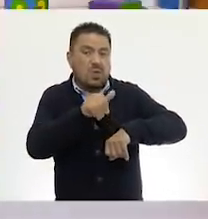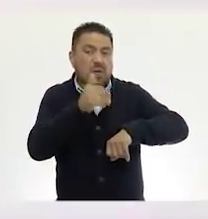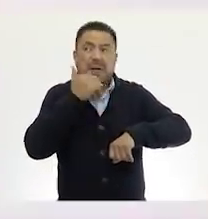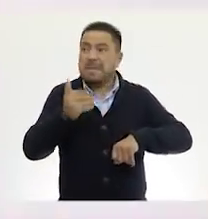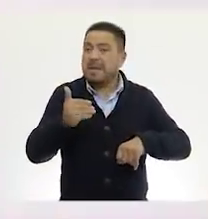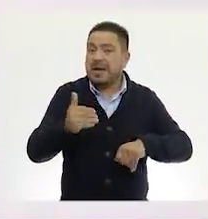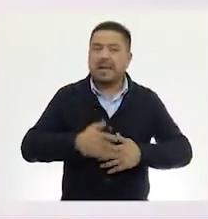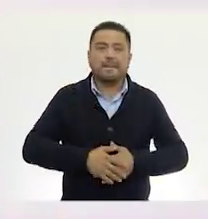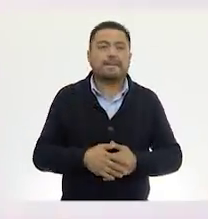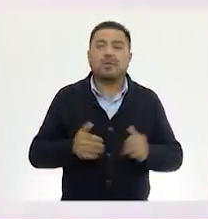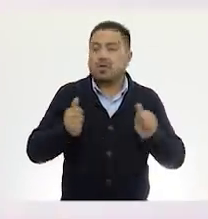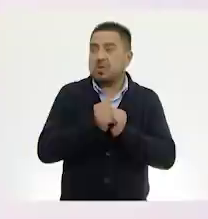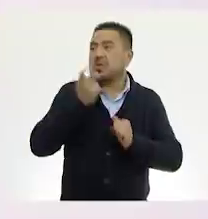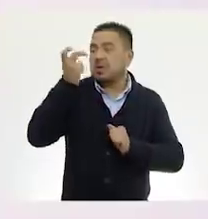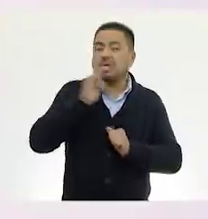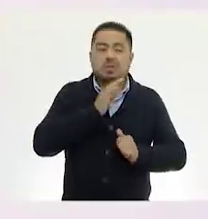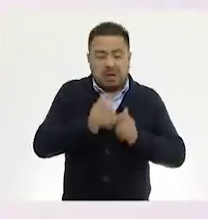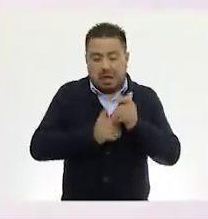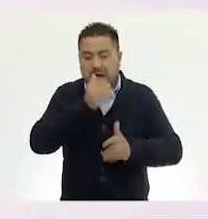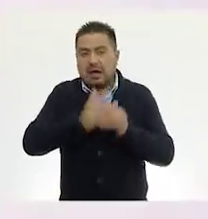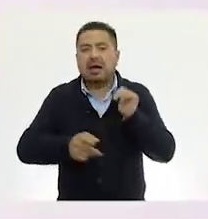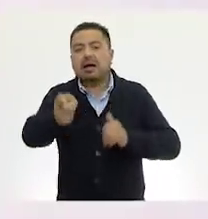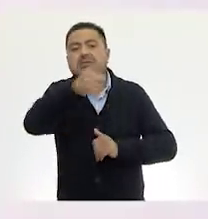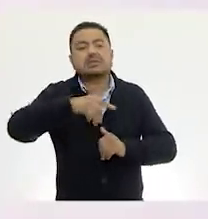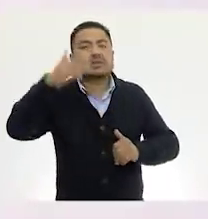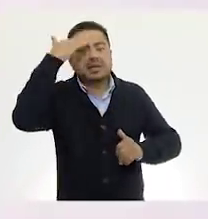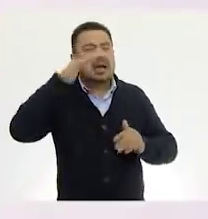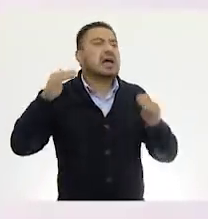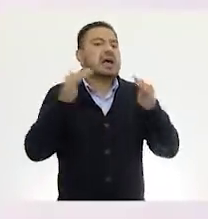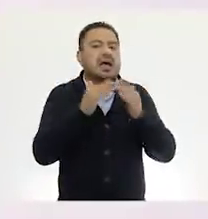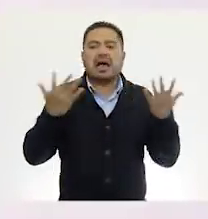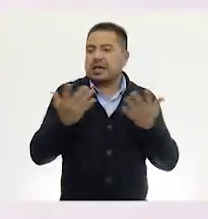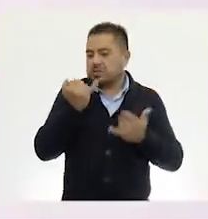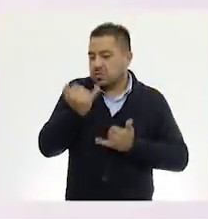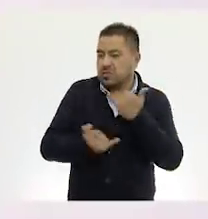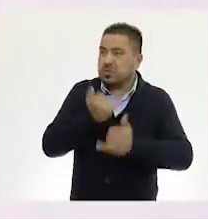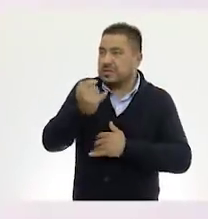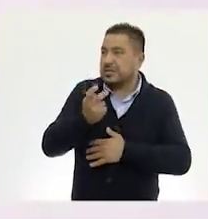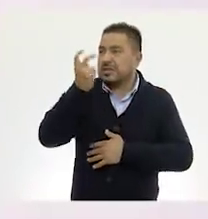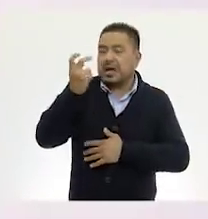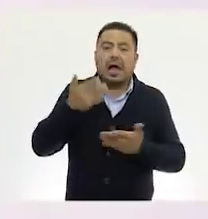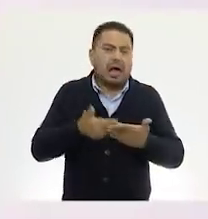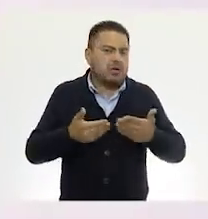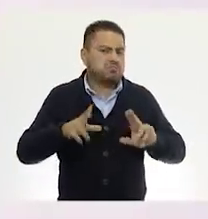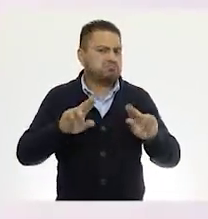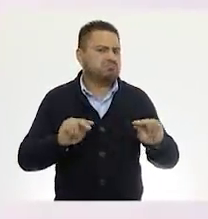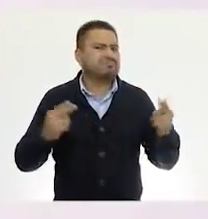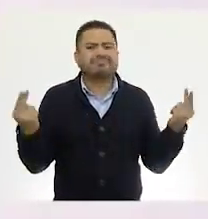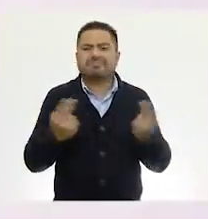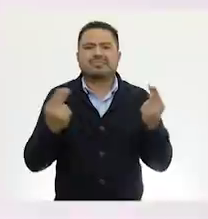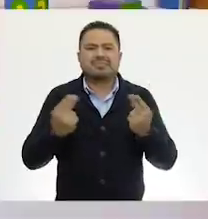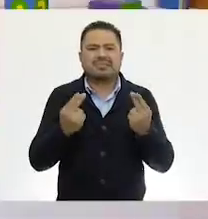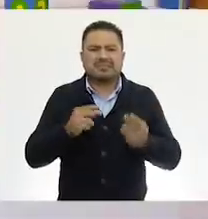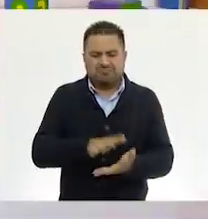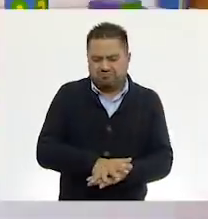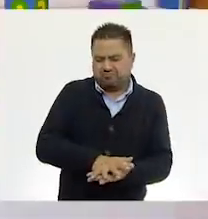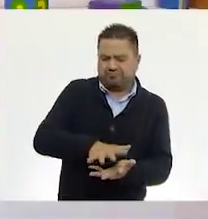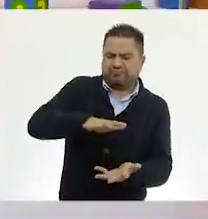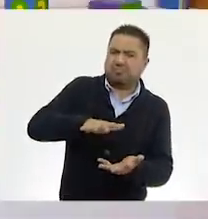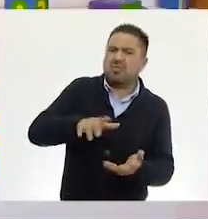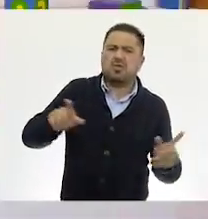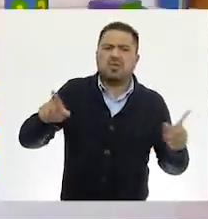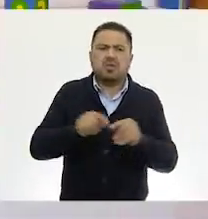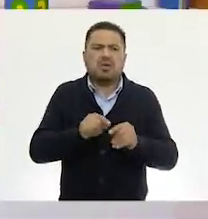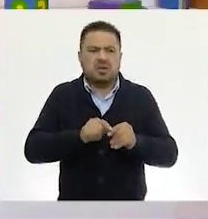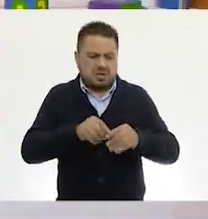Muy bien. Con esto podríamos terminar. Y ya saben en casa cómo realizar este juego. Ahora no necesitamos dos montos de cartas, sino solamente